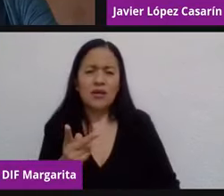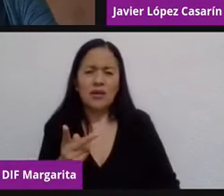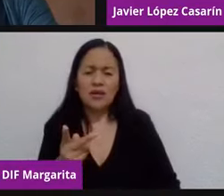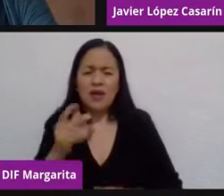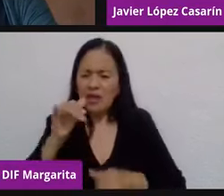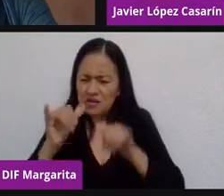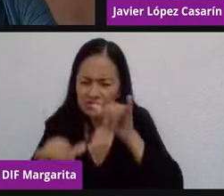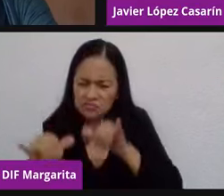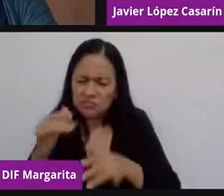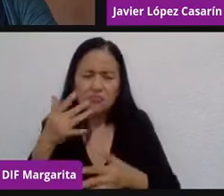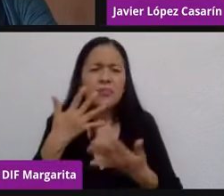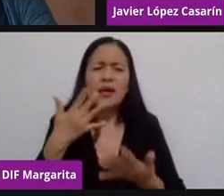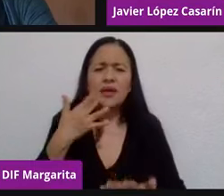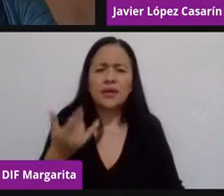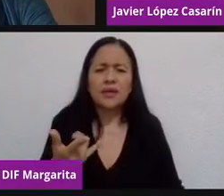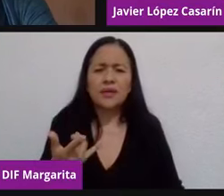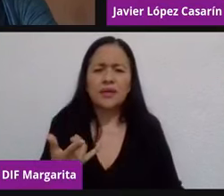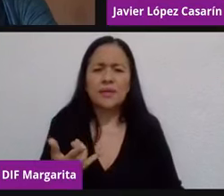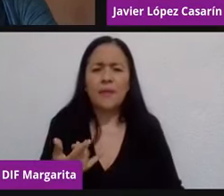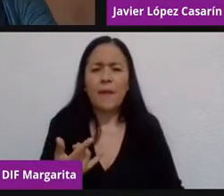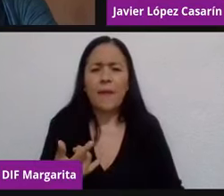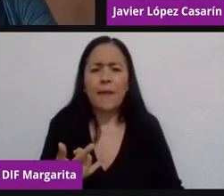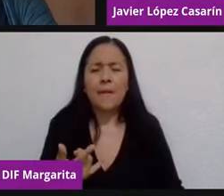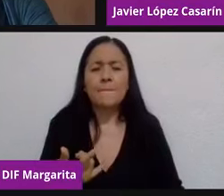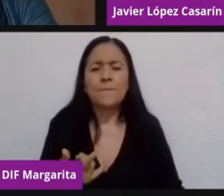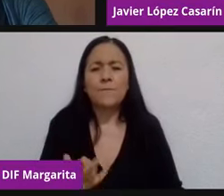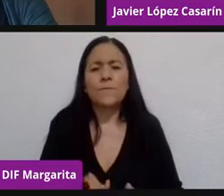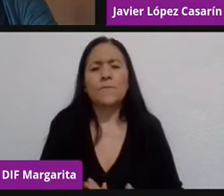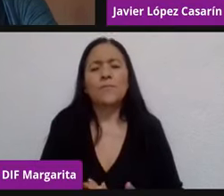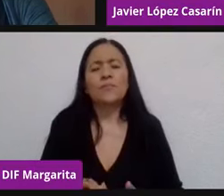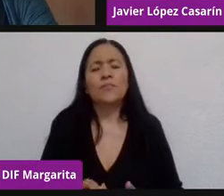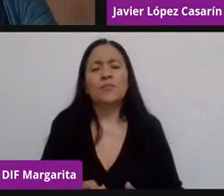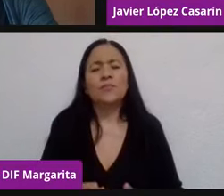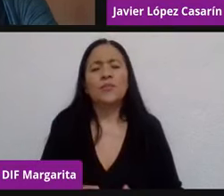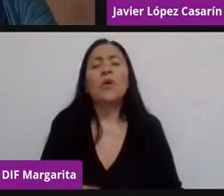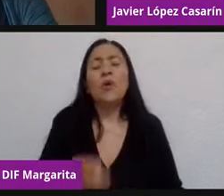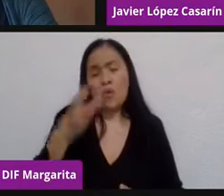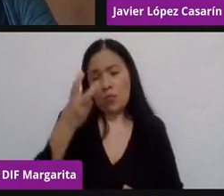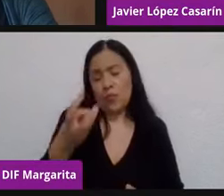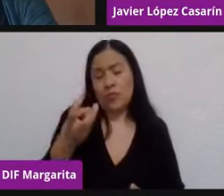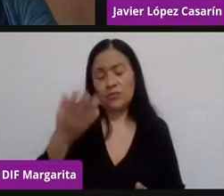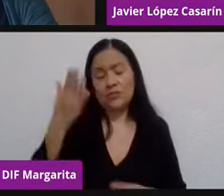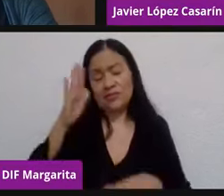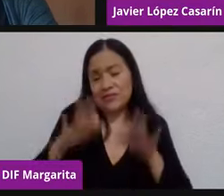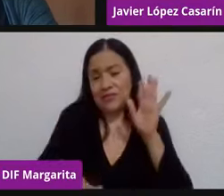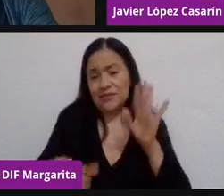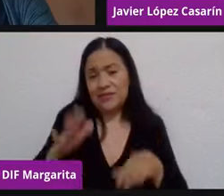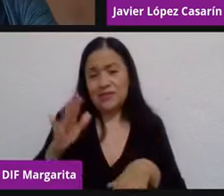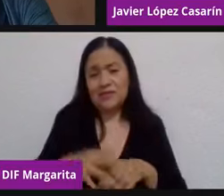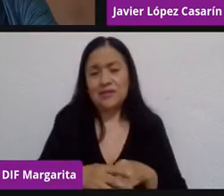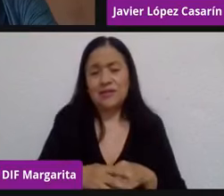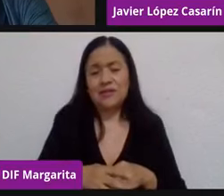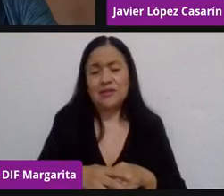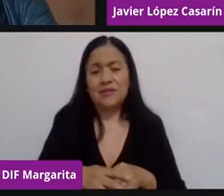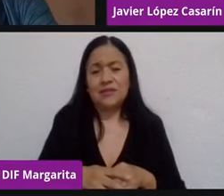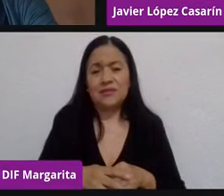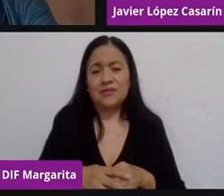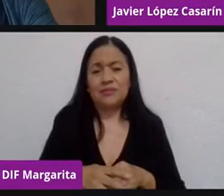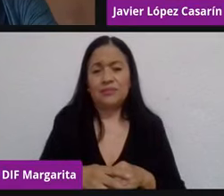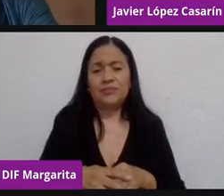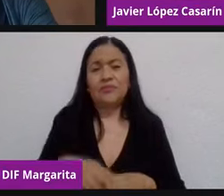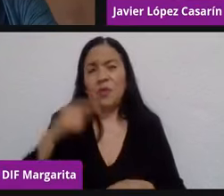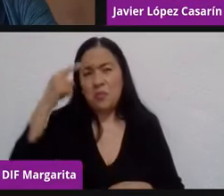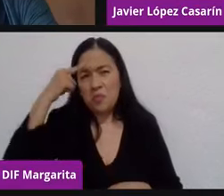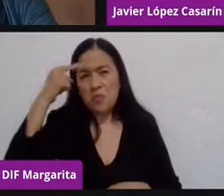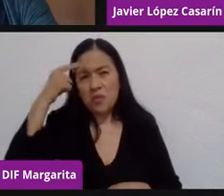que el hacerte preguntas no necesariamente conlleva obtener una respuesta inmediata, sino por el contrario, quizás son muchas y son puntos de vista que hay